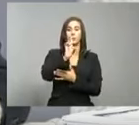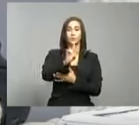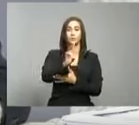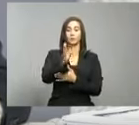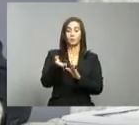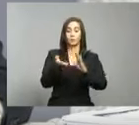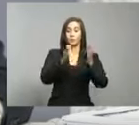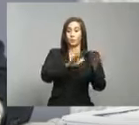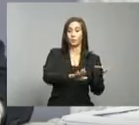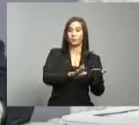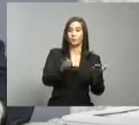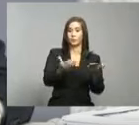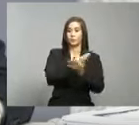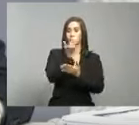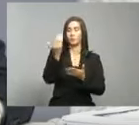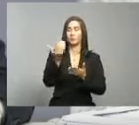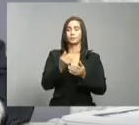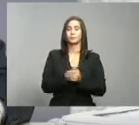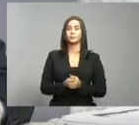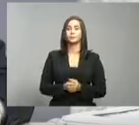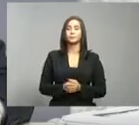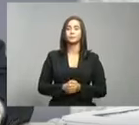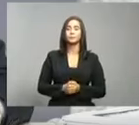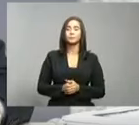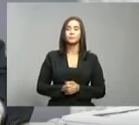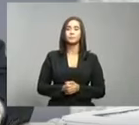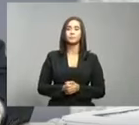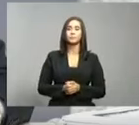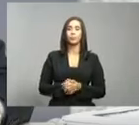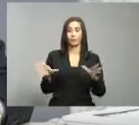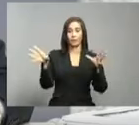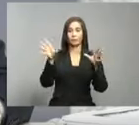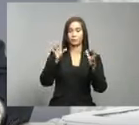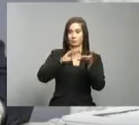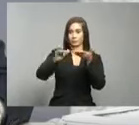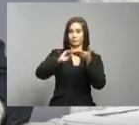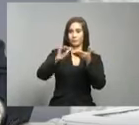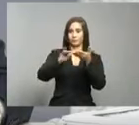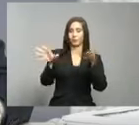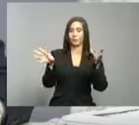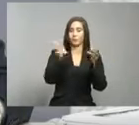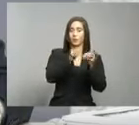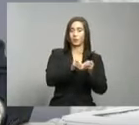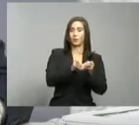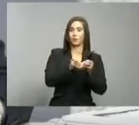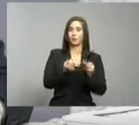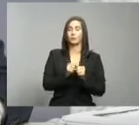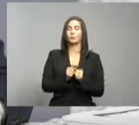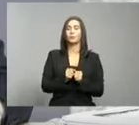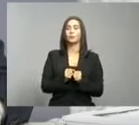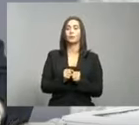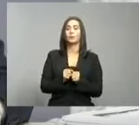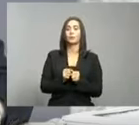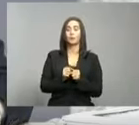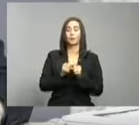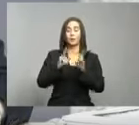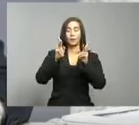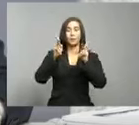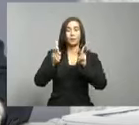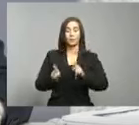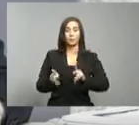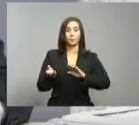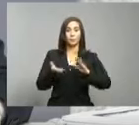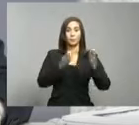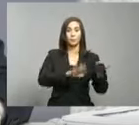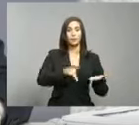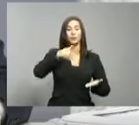acumuladas y el número de fallecidos en el día de